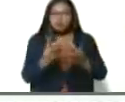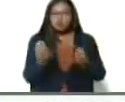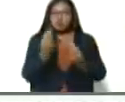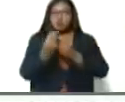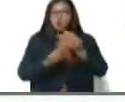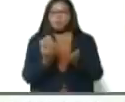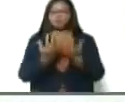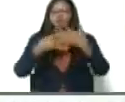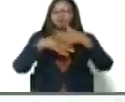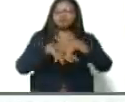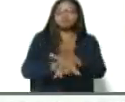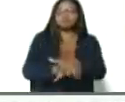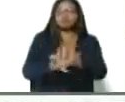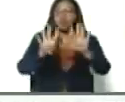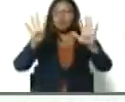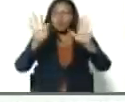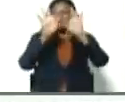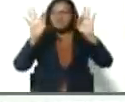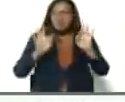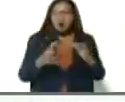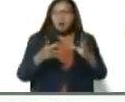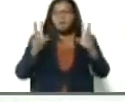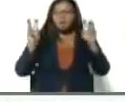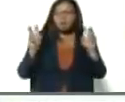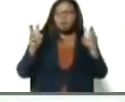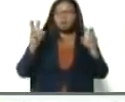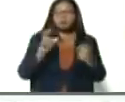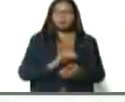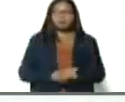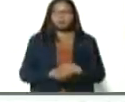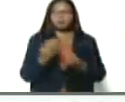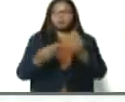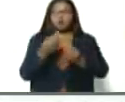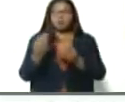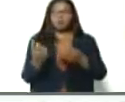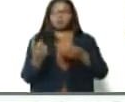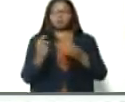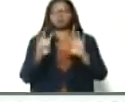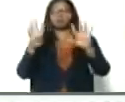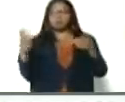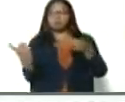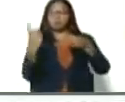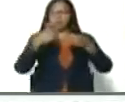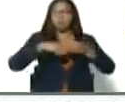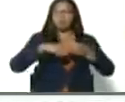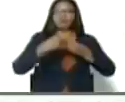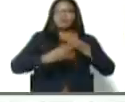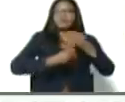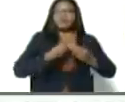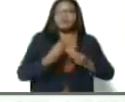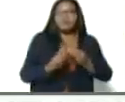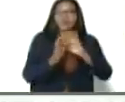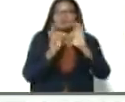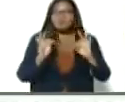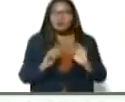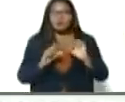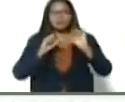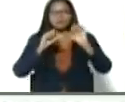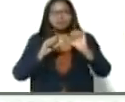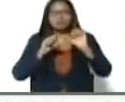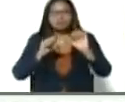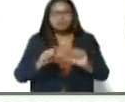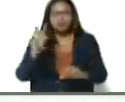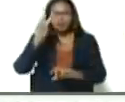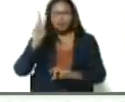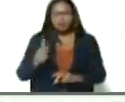el sistema de nueve vértices, cómo hace su articulación los nueve vértices de manera permanente, diaria,